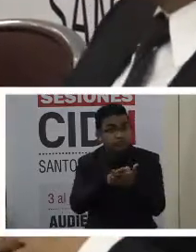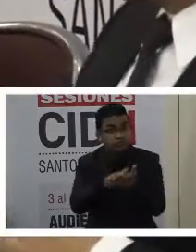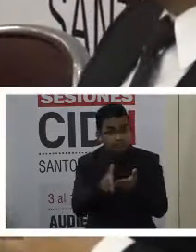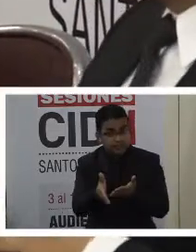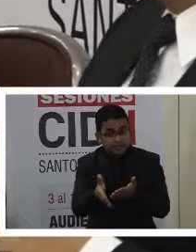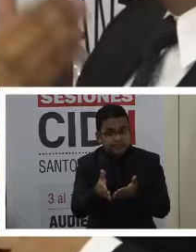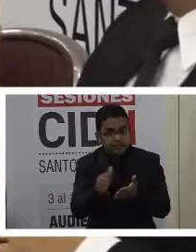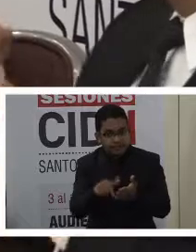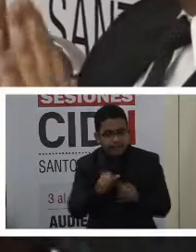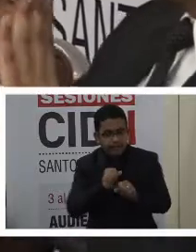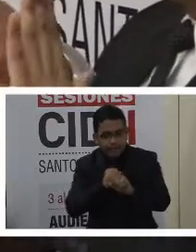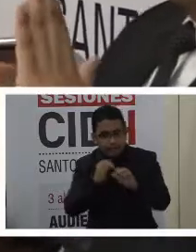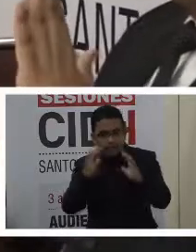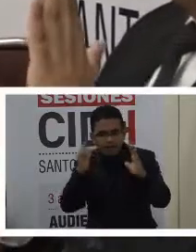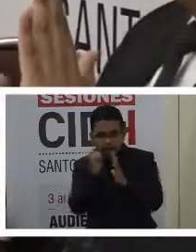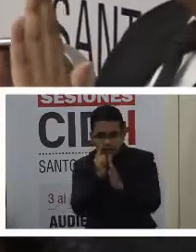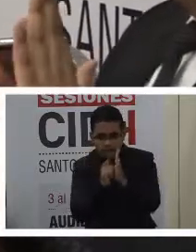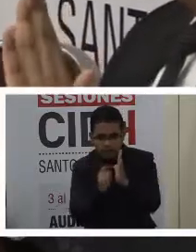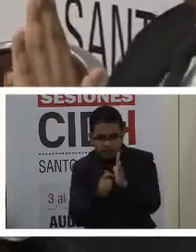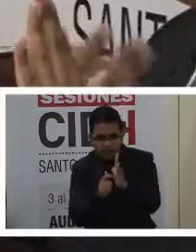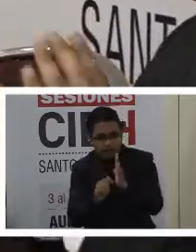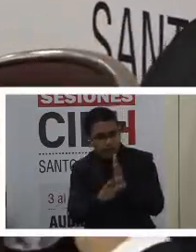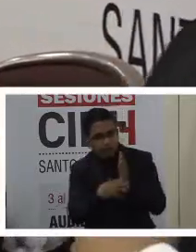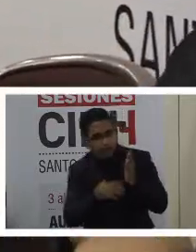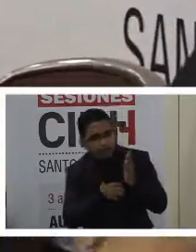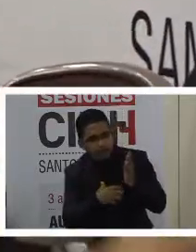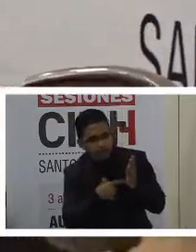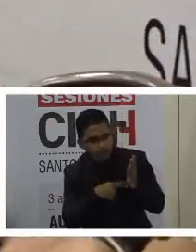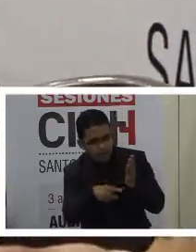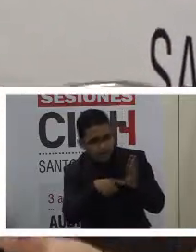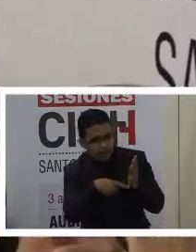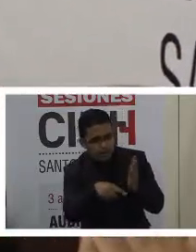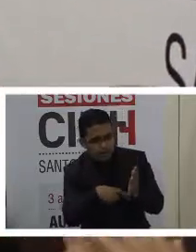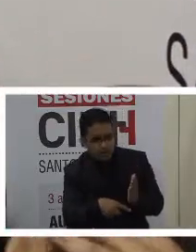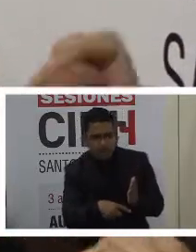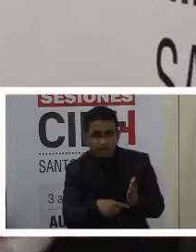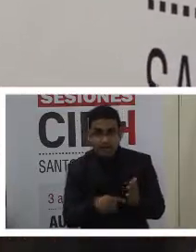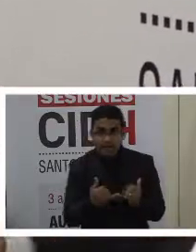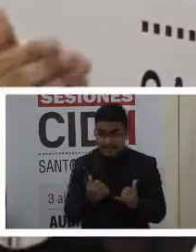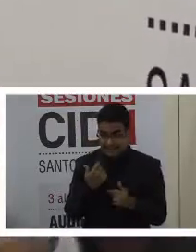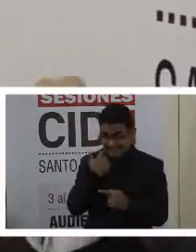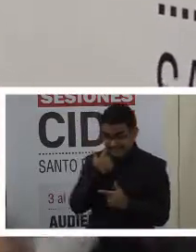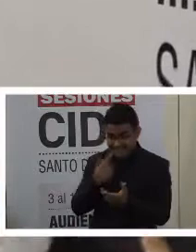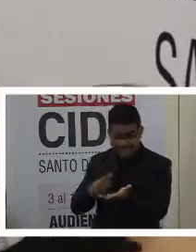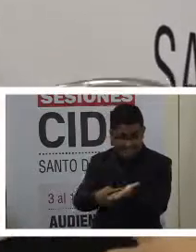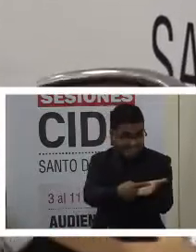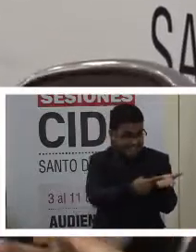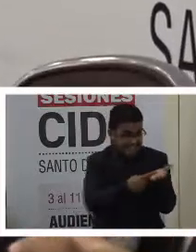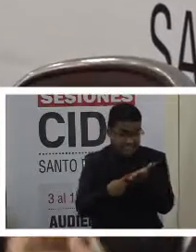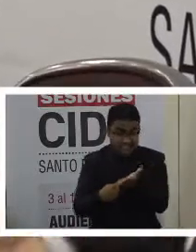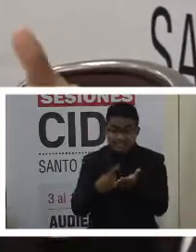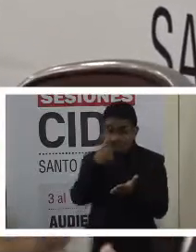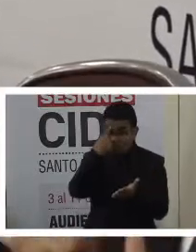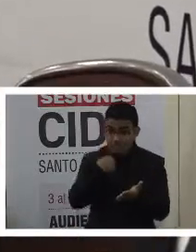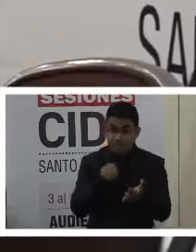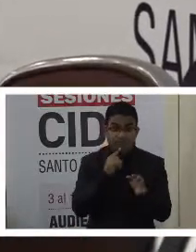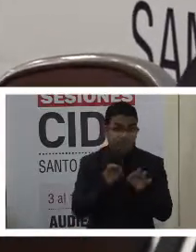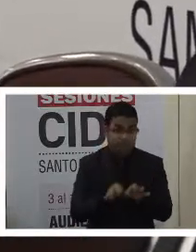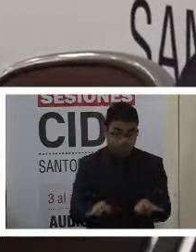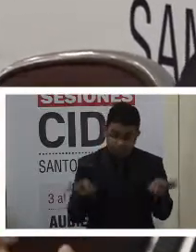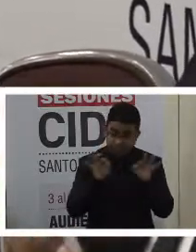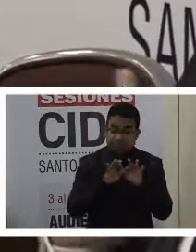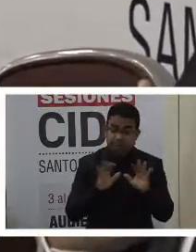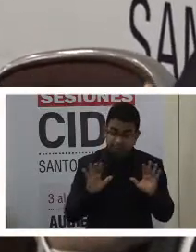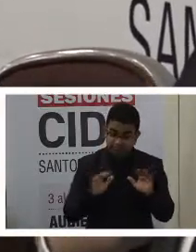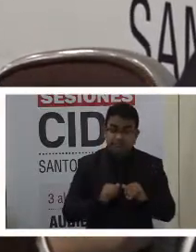marco normativo donde hacer exigibles ciertos derechos. Y en ese sentido me parece muy importante lo que hoy hemos escuchado. Yo